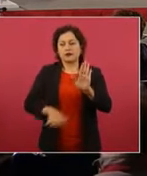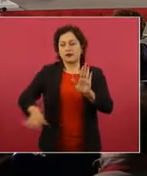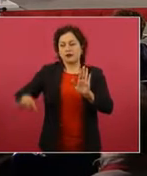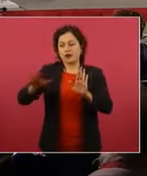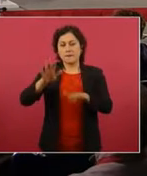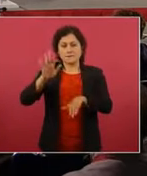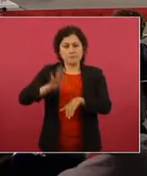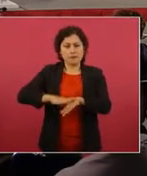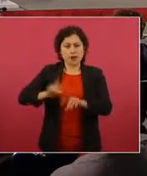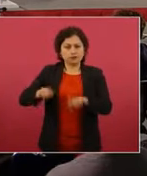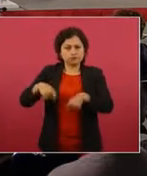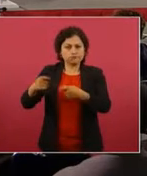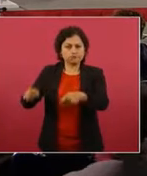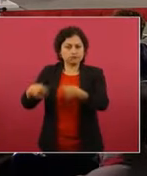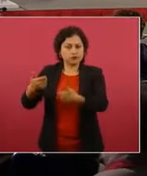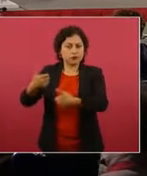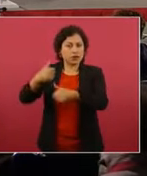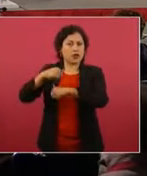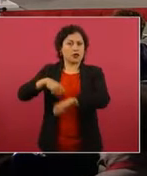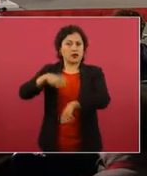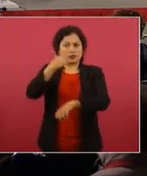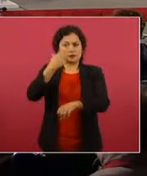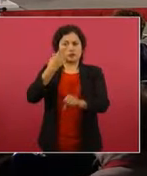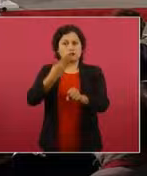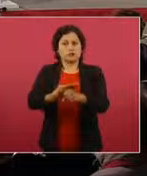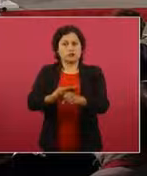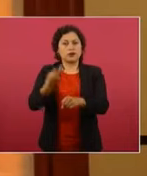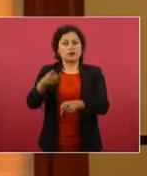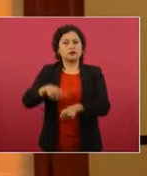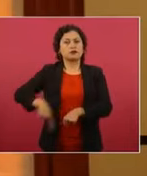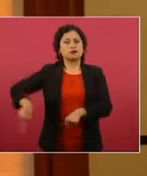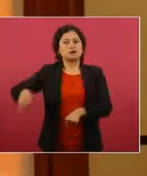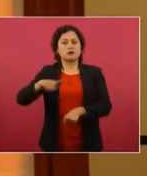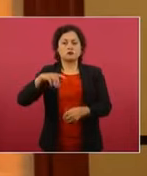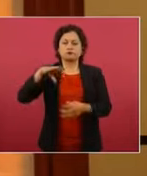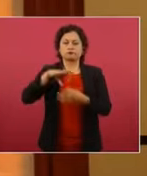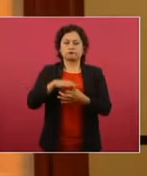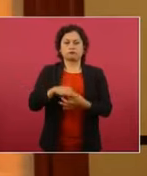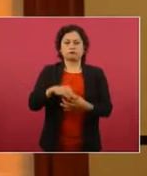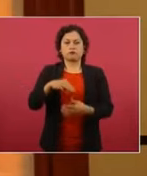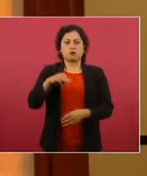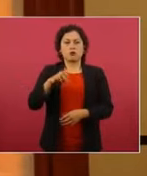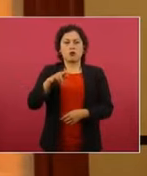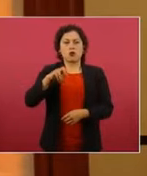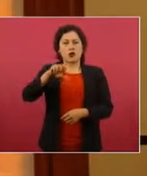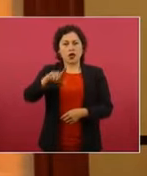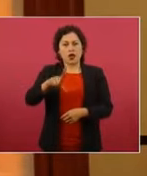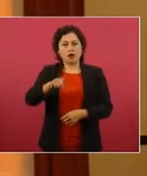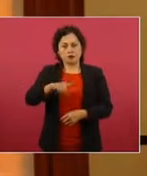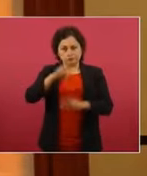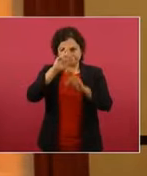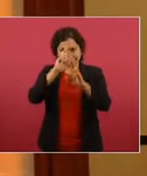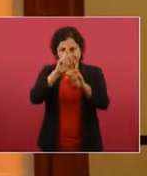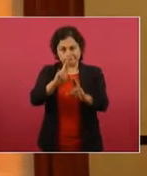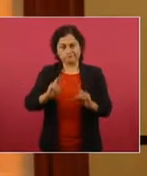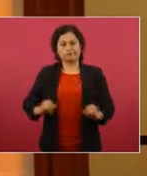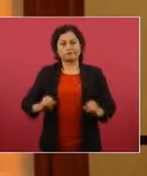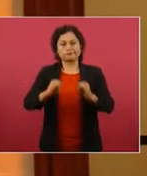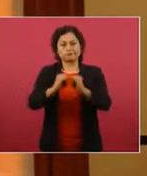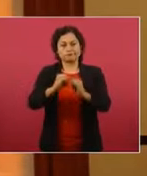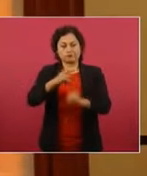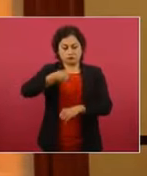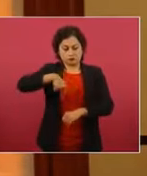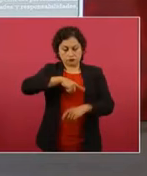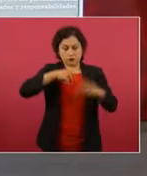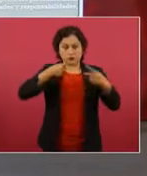responsabilidades, existe un alta moral y compromiso institucional. Sí mismo el personal militar se siente orgulloso